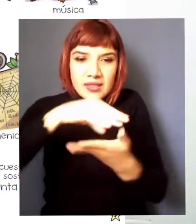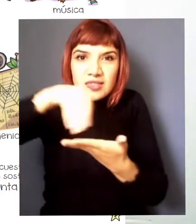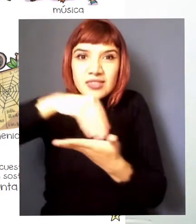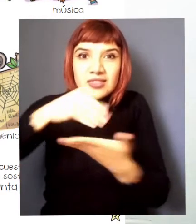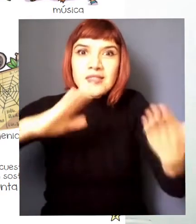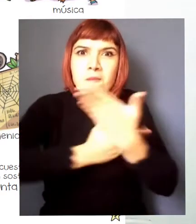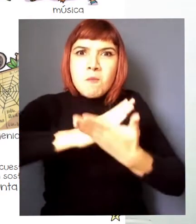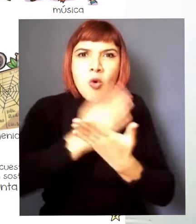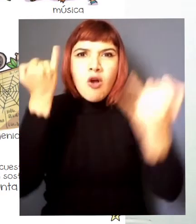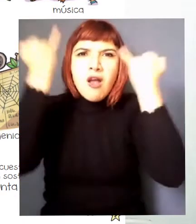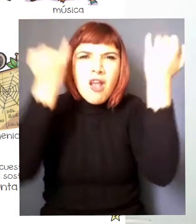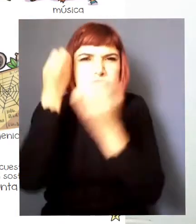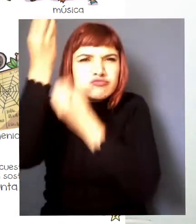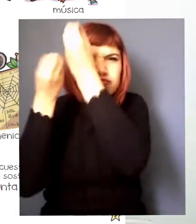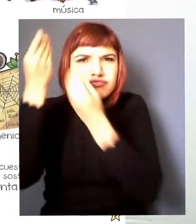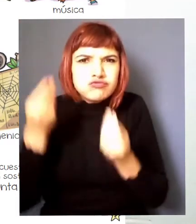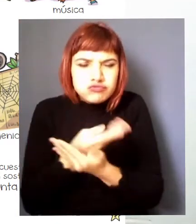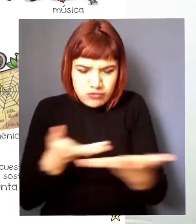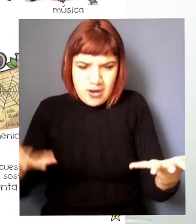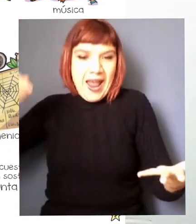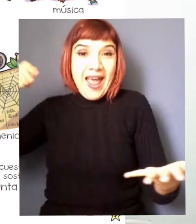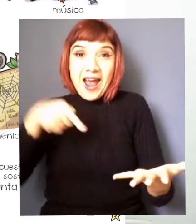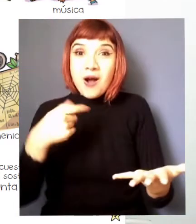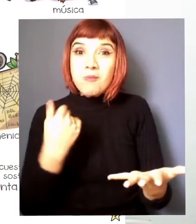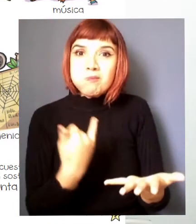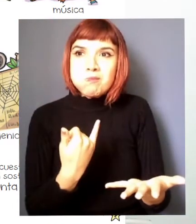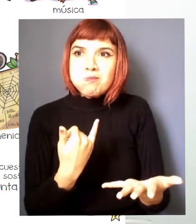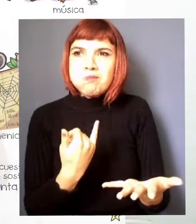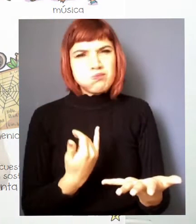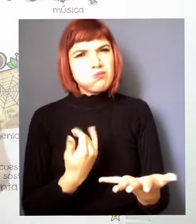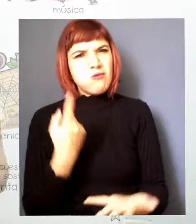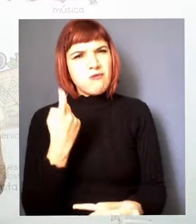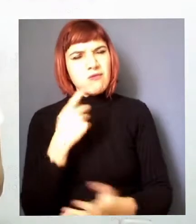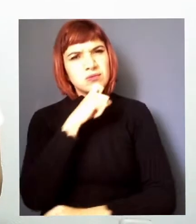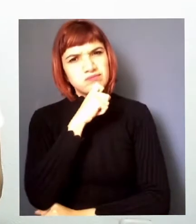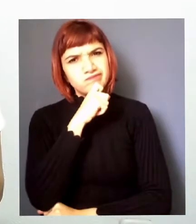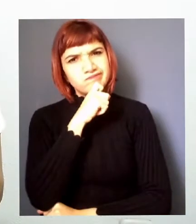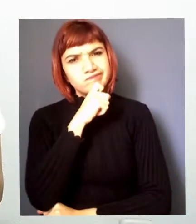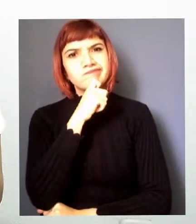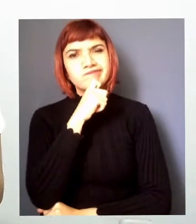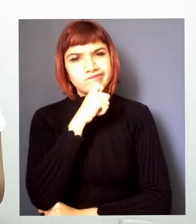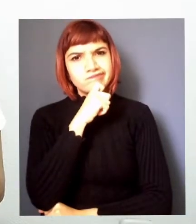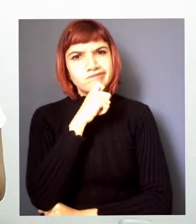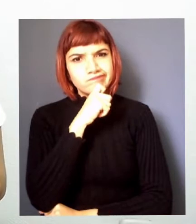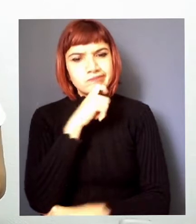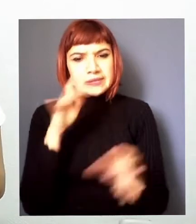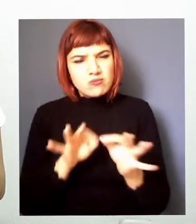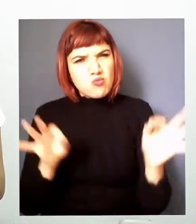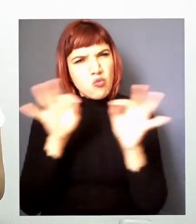e ingenio pero falta algo una cuestión importante